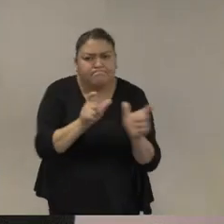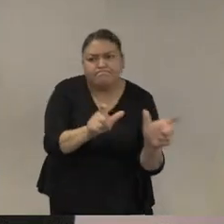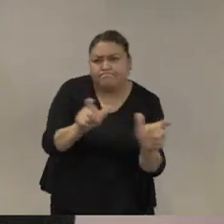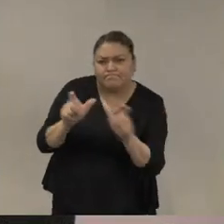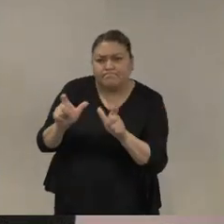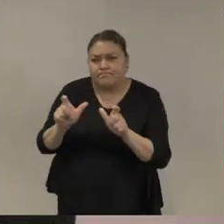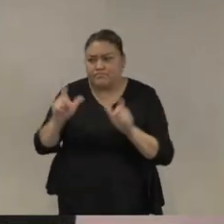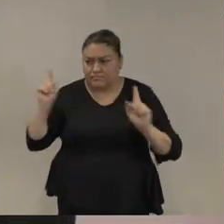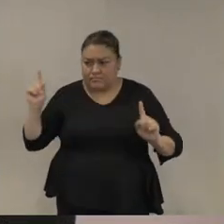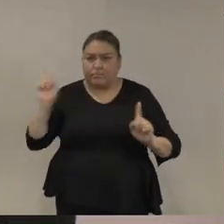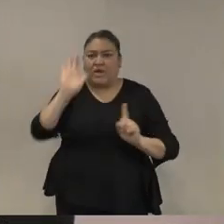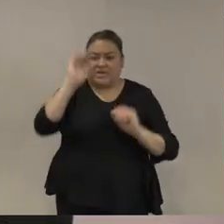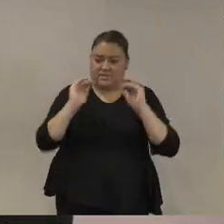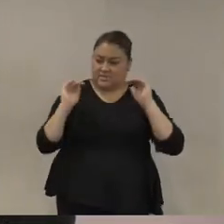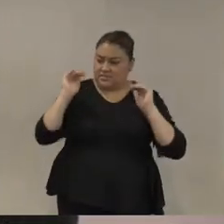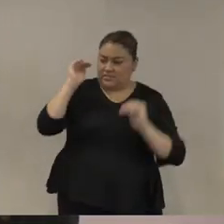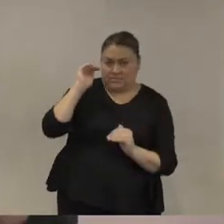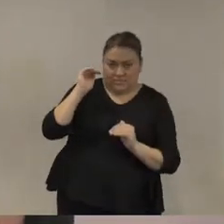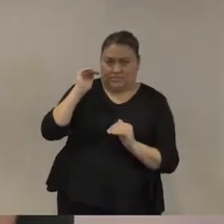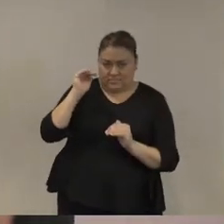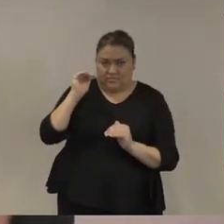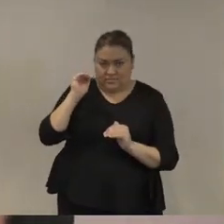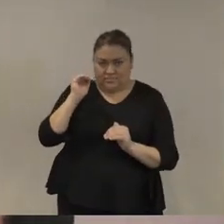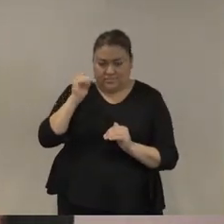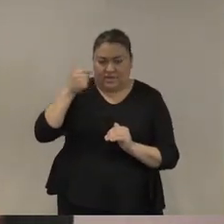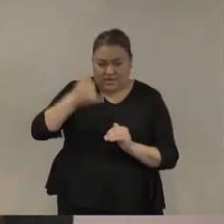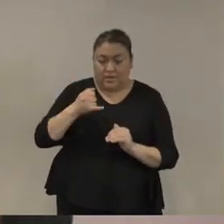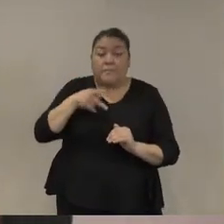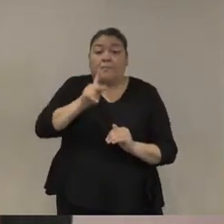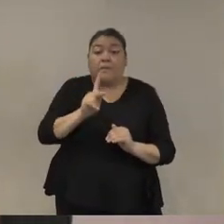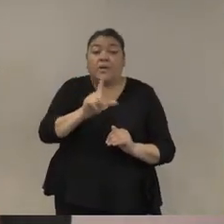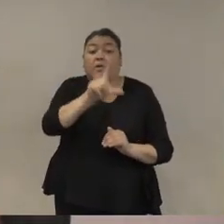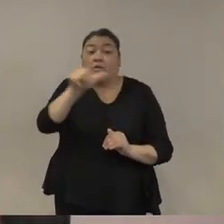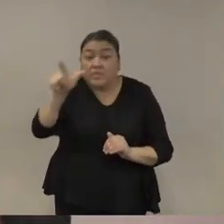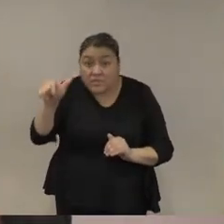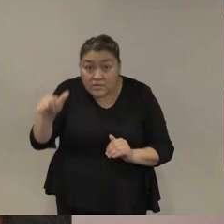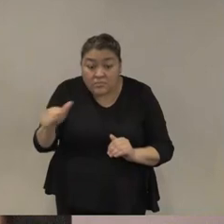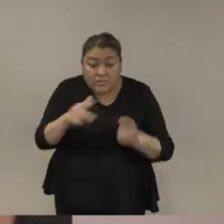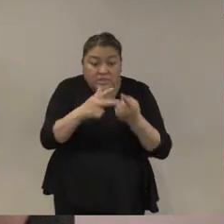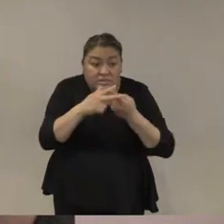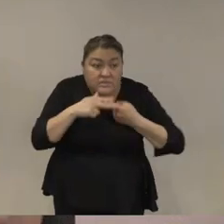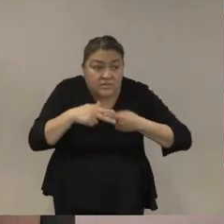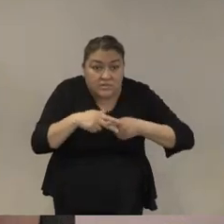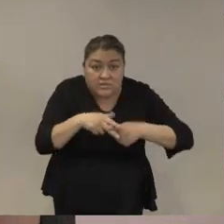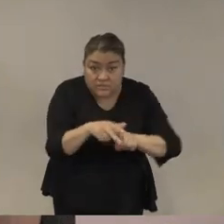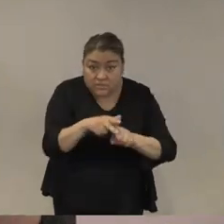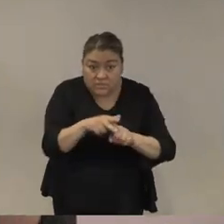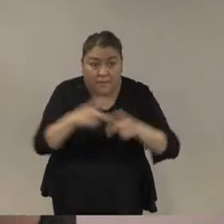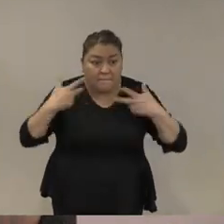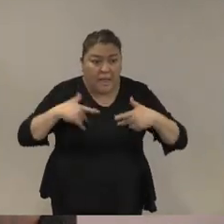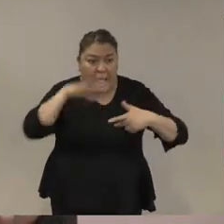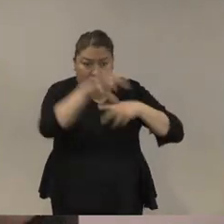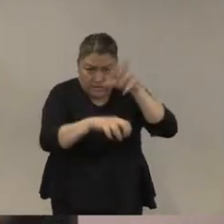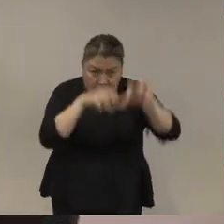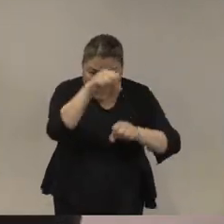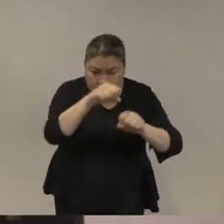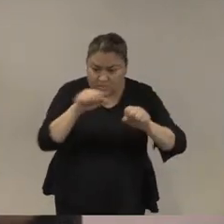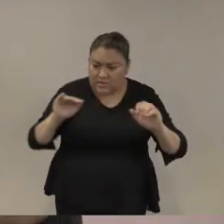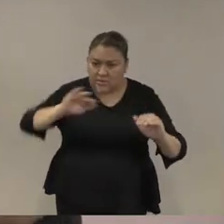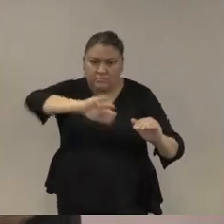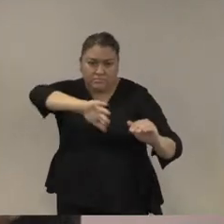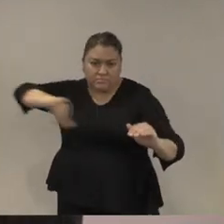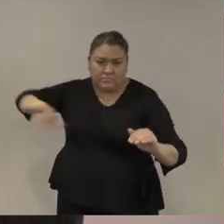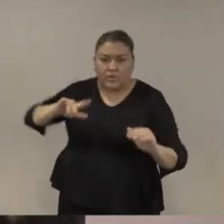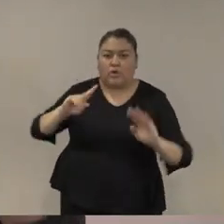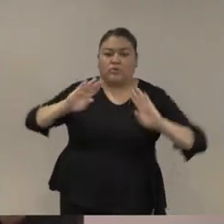del inicio del operativo el control civil es casi nulo según el discurso de muchos